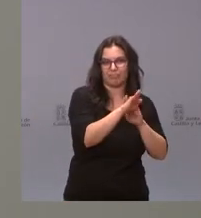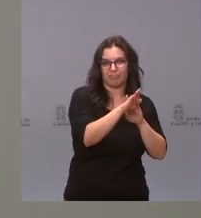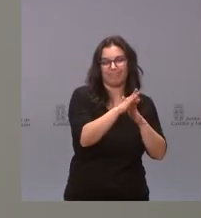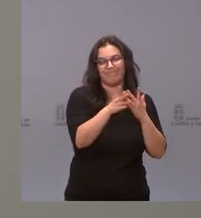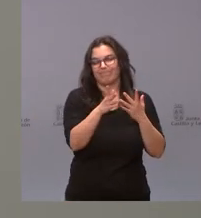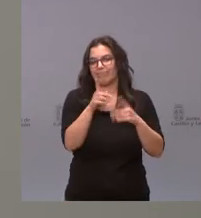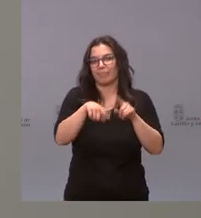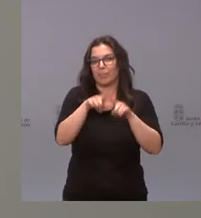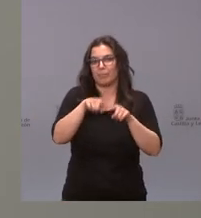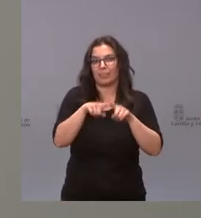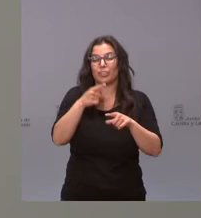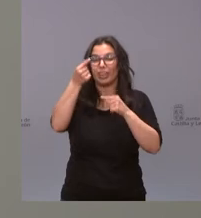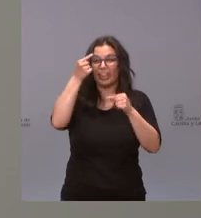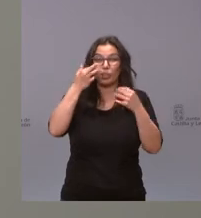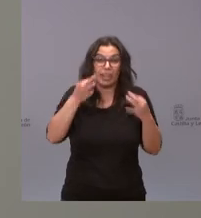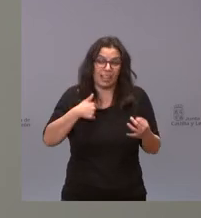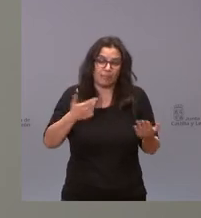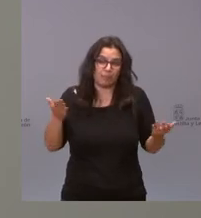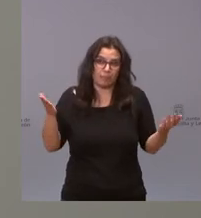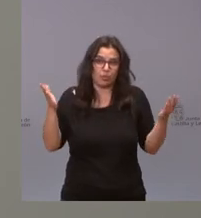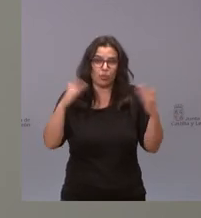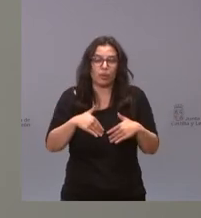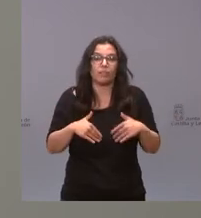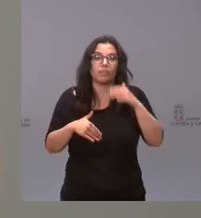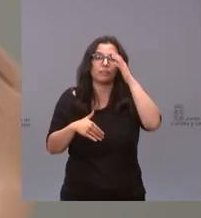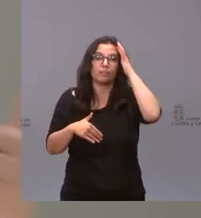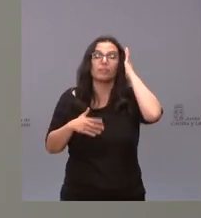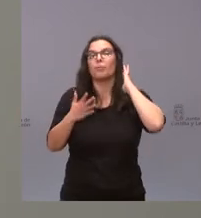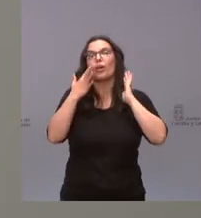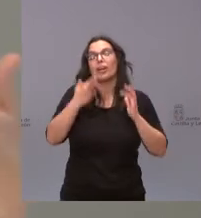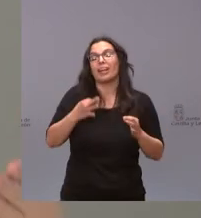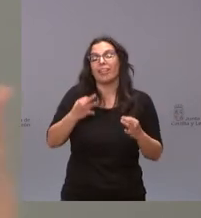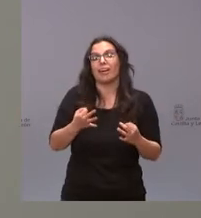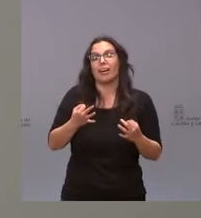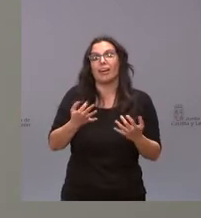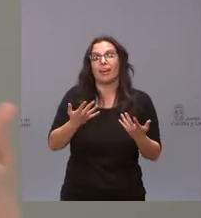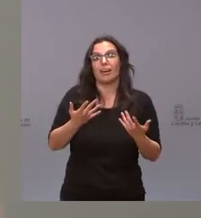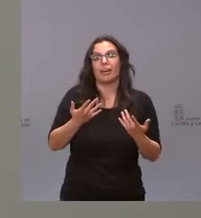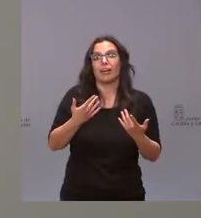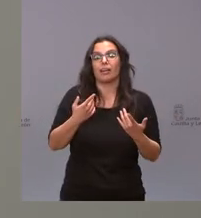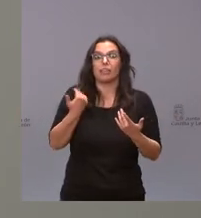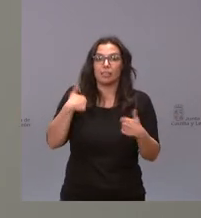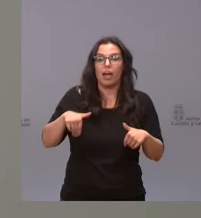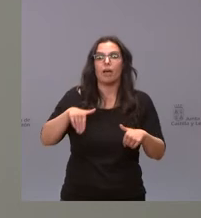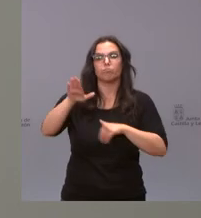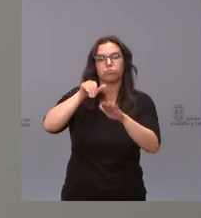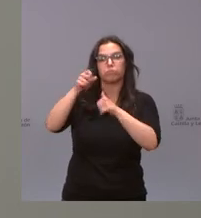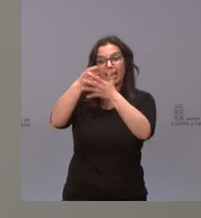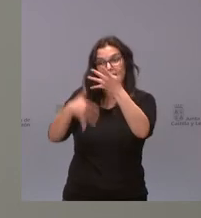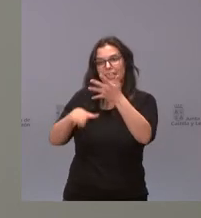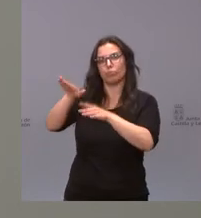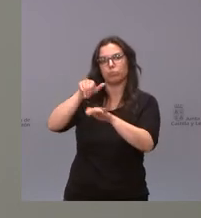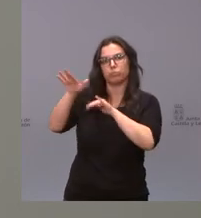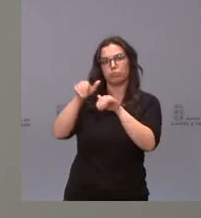entonces los datos ahora mismo no los tenemos pero es verdad que se está procediendo ya al llamamiento de esas